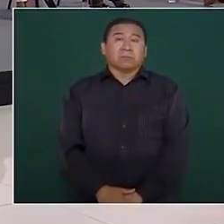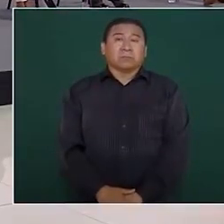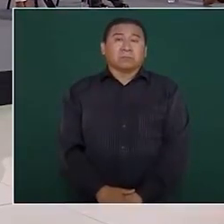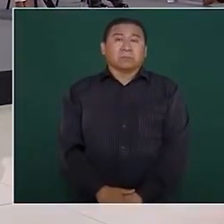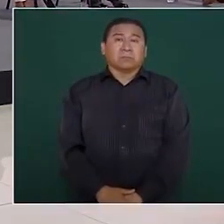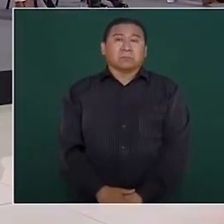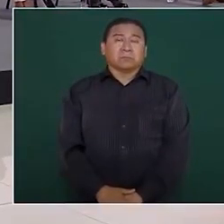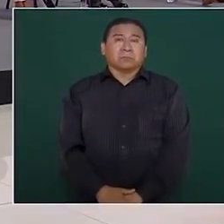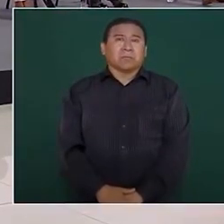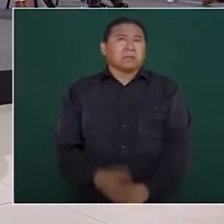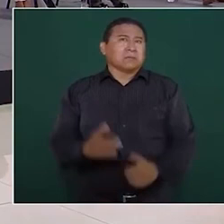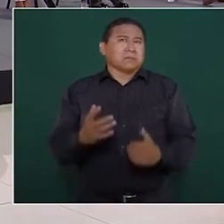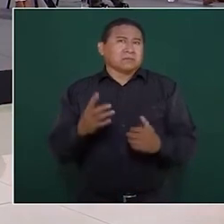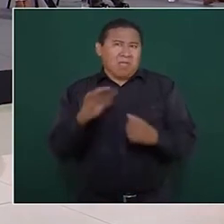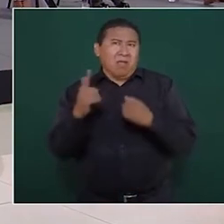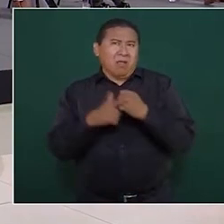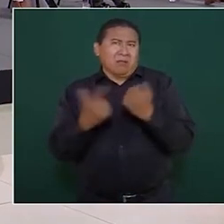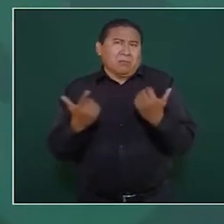materia